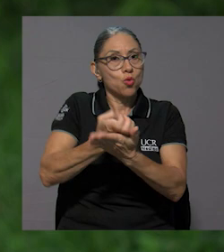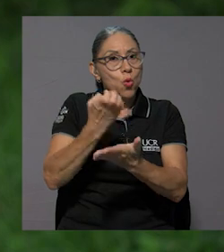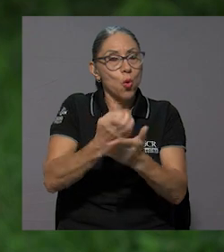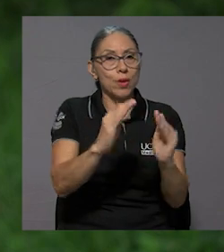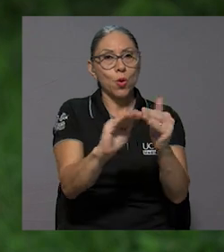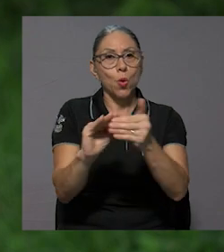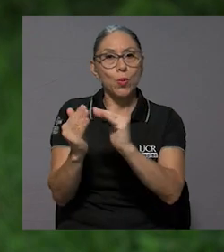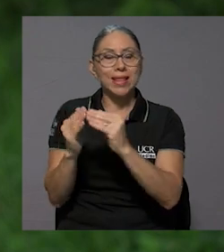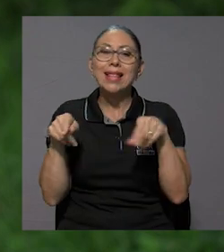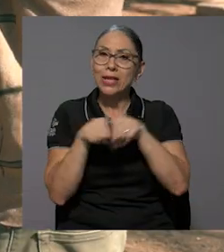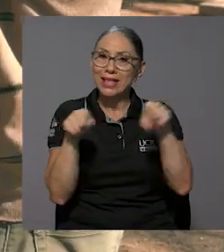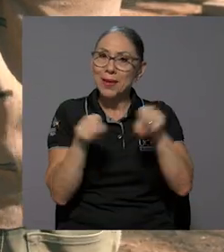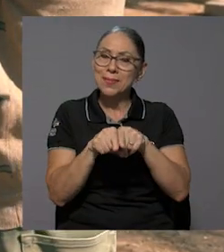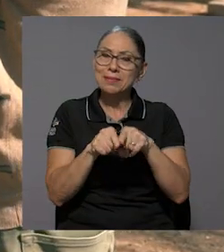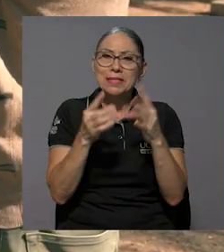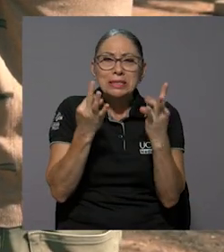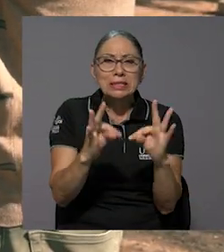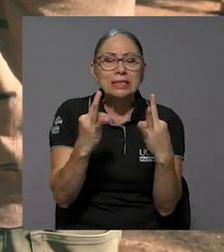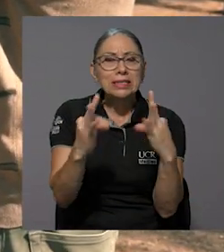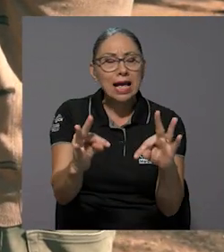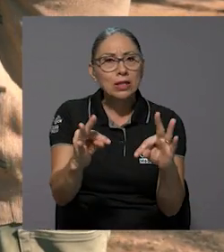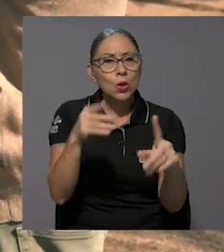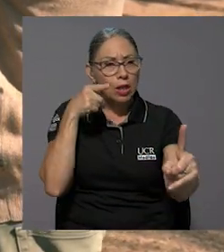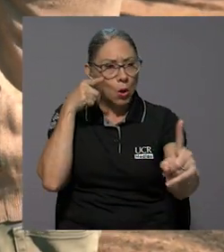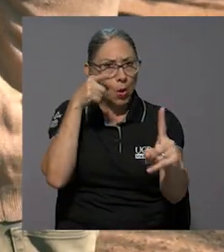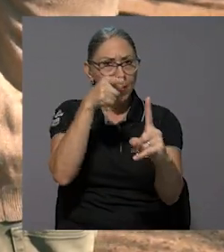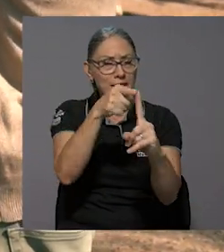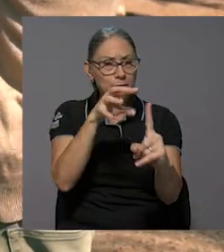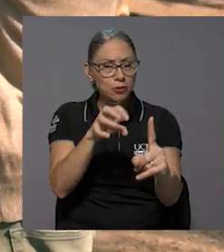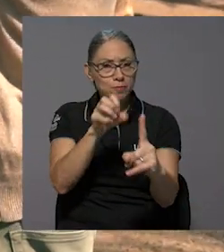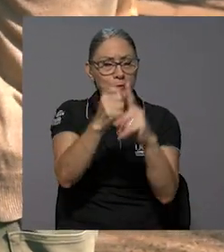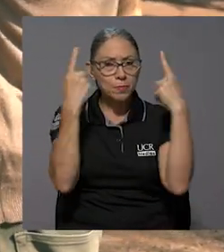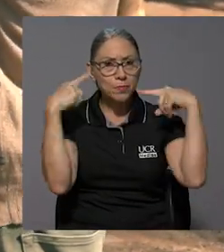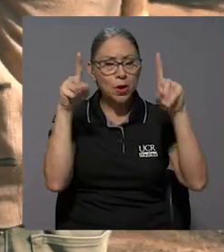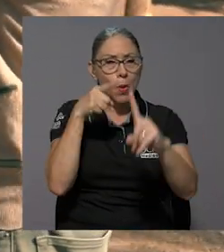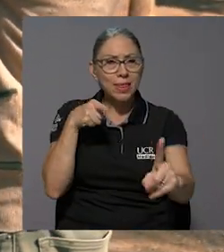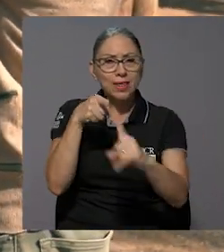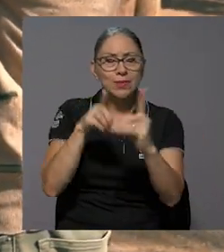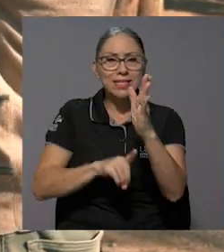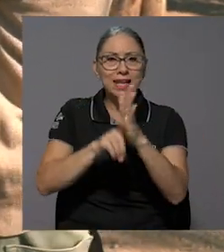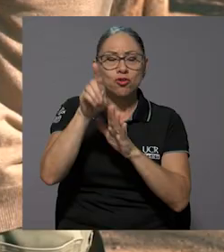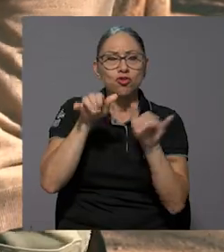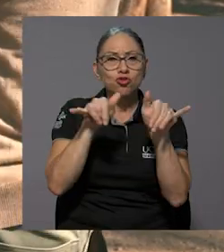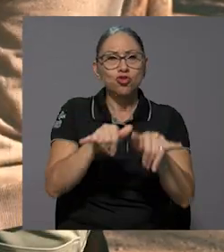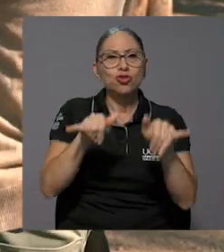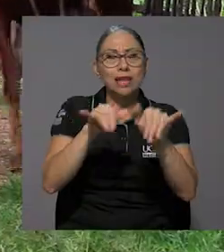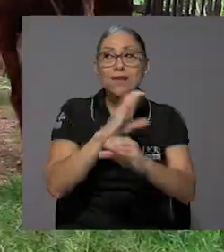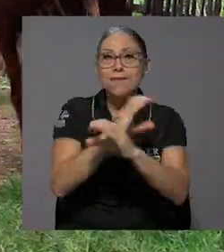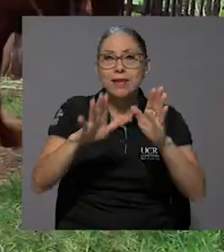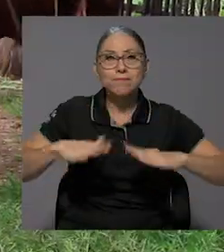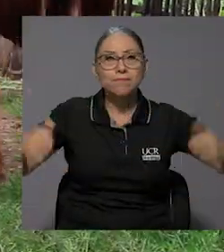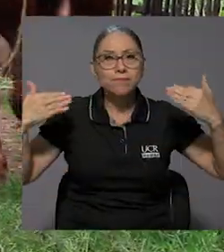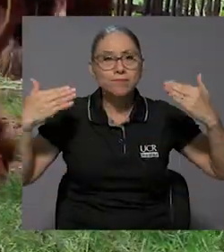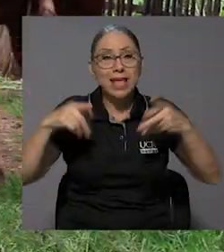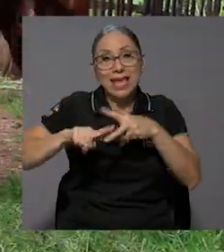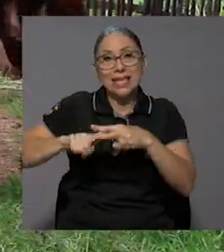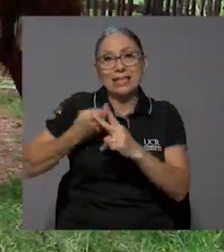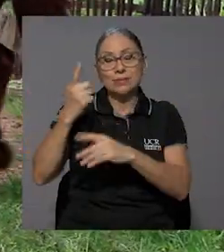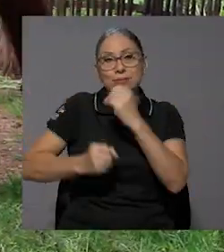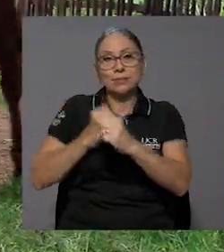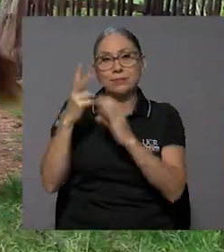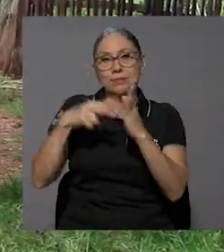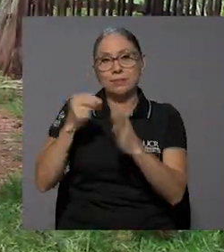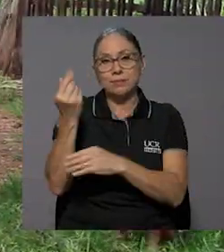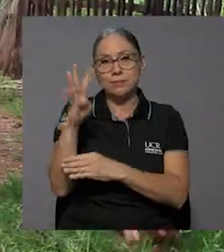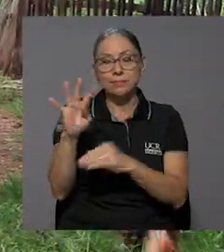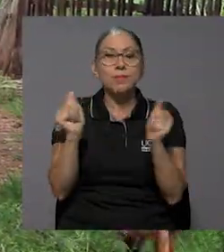y además velando por obtener estos objetivos o cumplir por estos objetivos del desarrollo sostenible en el país. Iniciamos desde el 2014